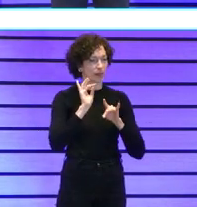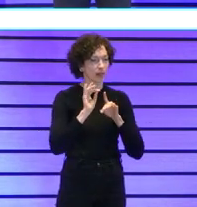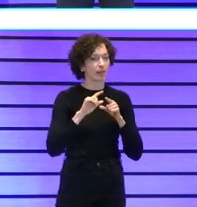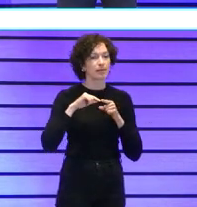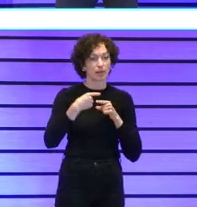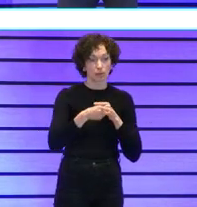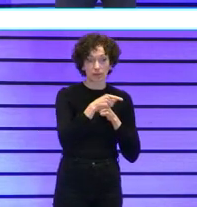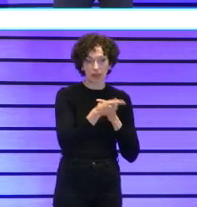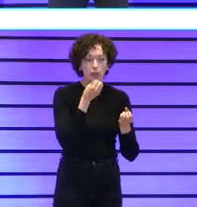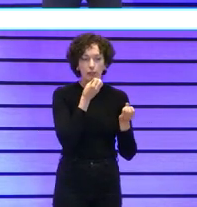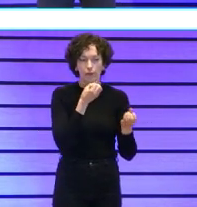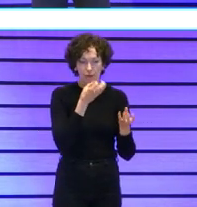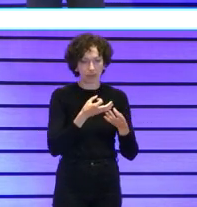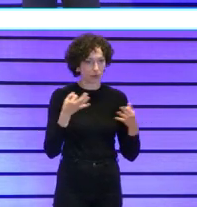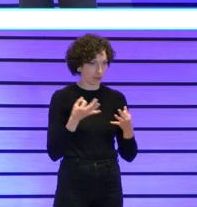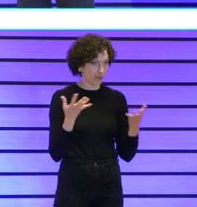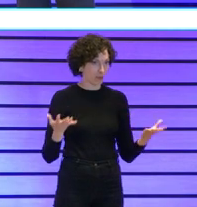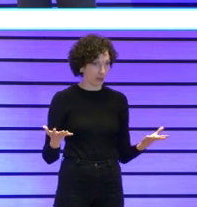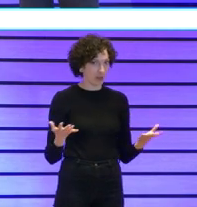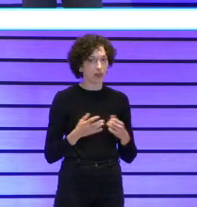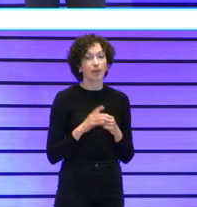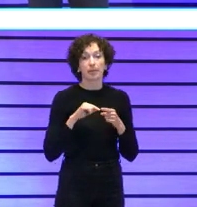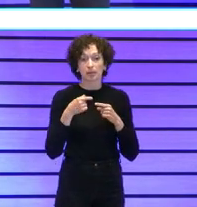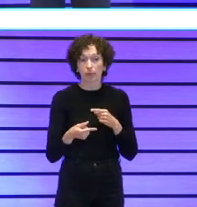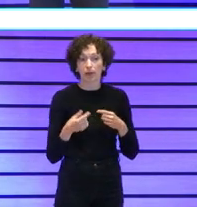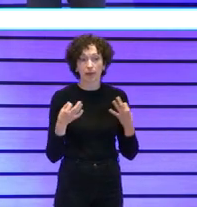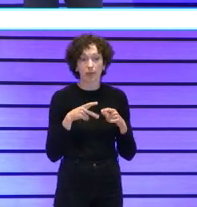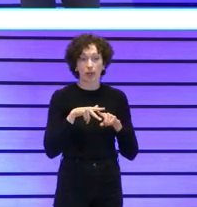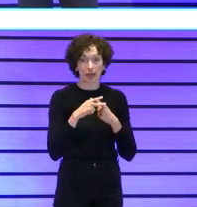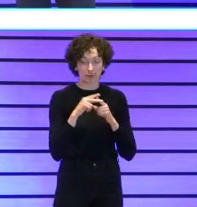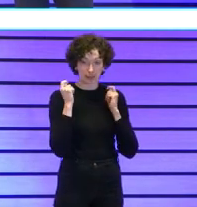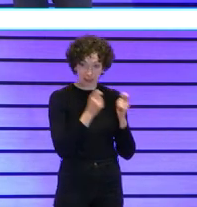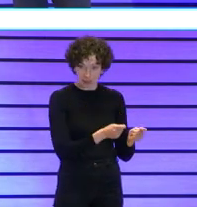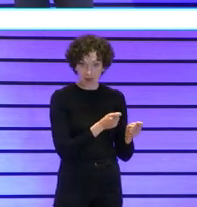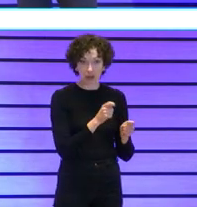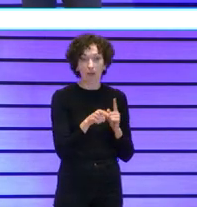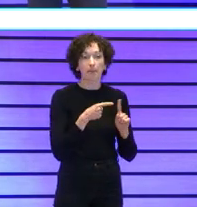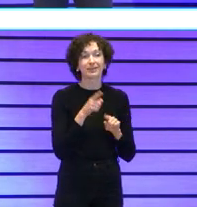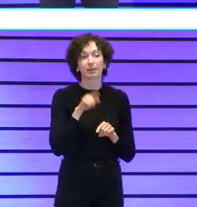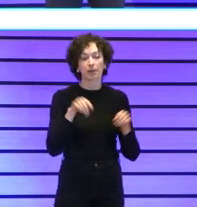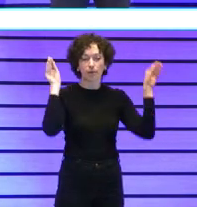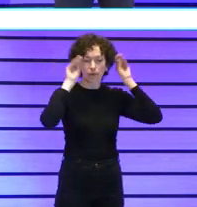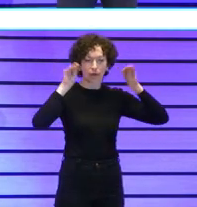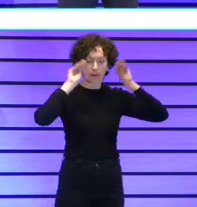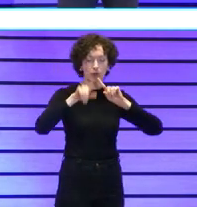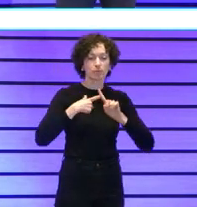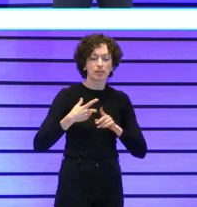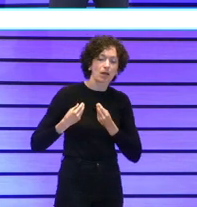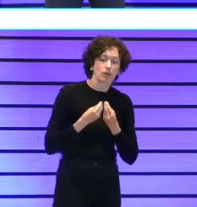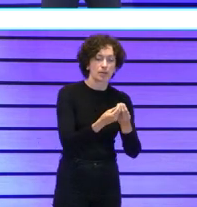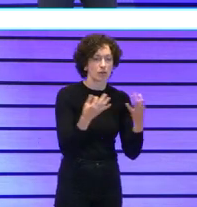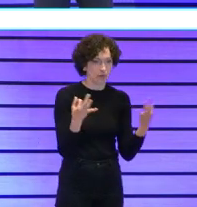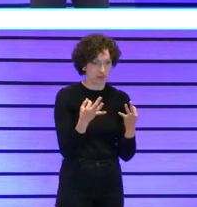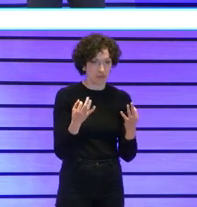proporcionarles información seguidamente tenemos que dotarlos de herramientas y tenemos que formarlos y acompañarlos